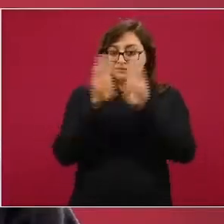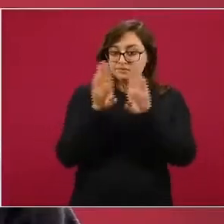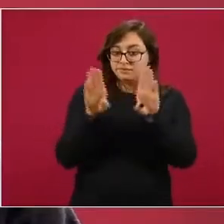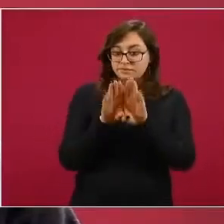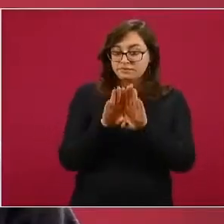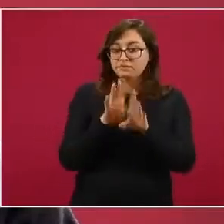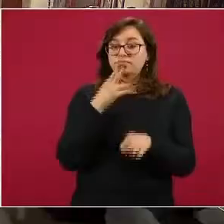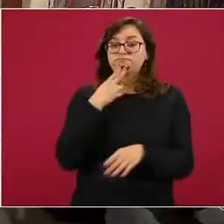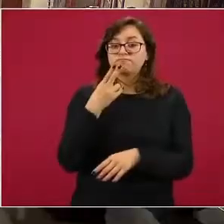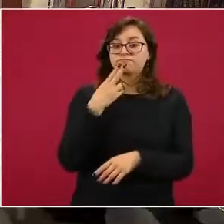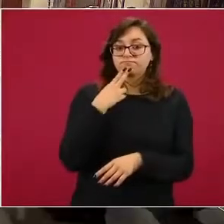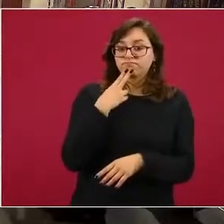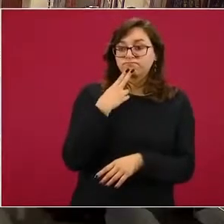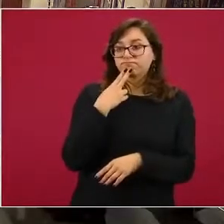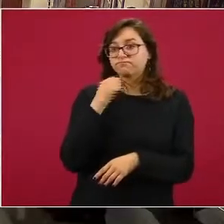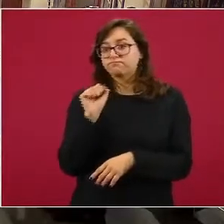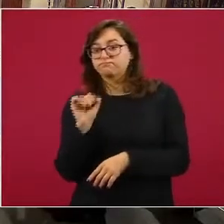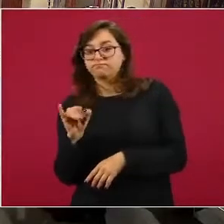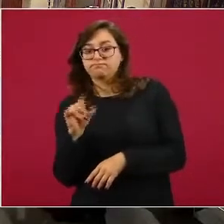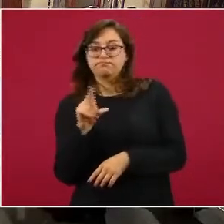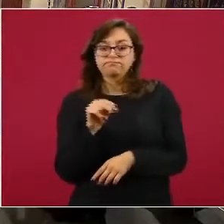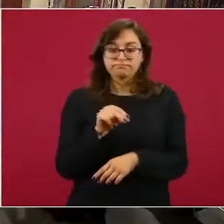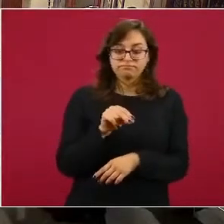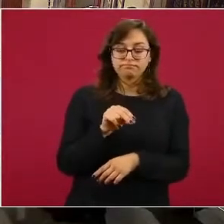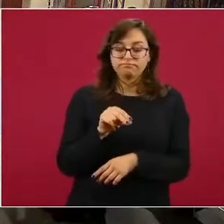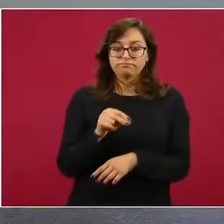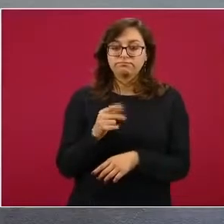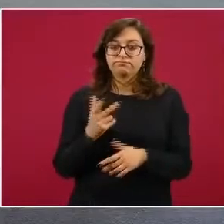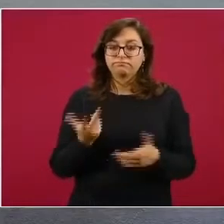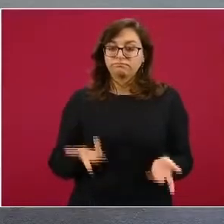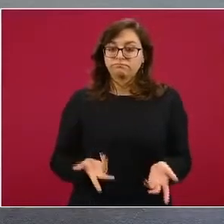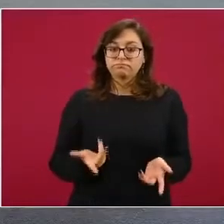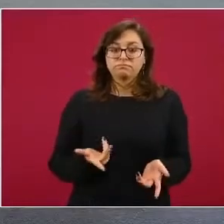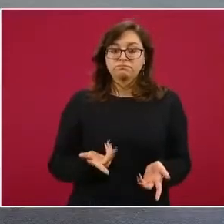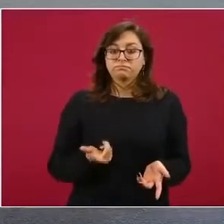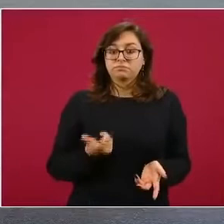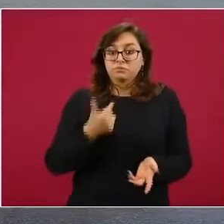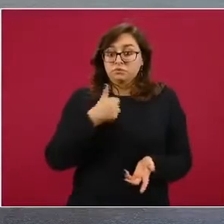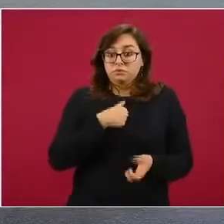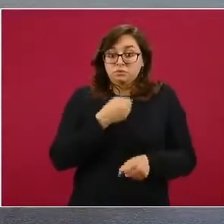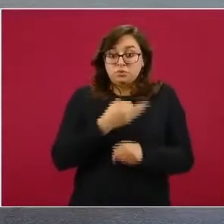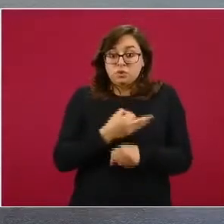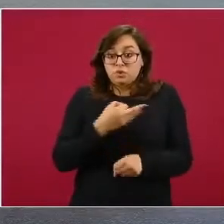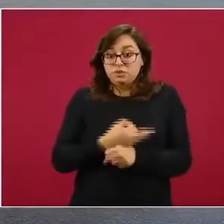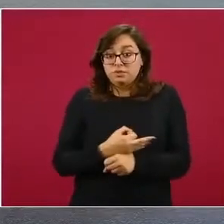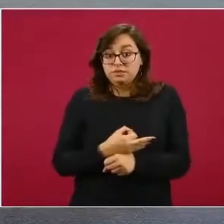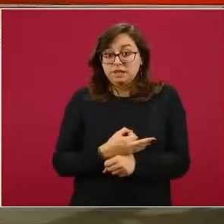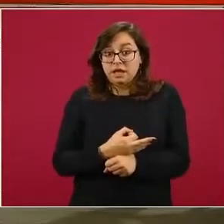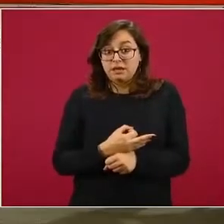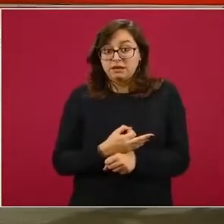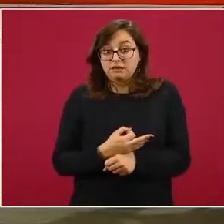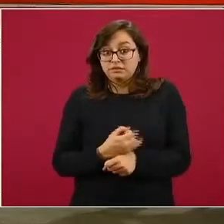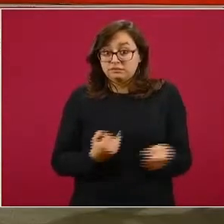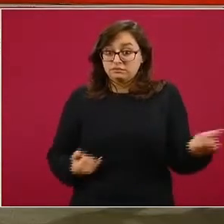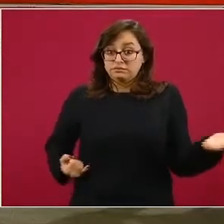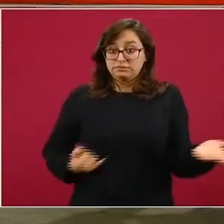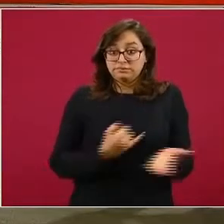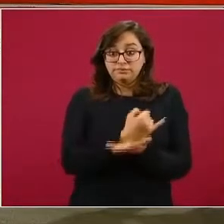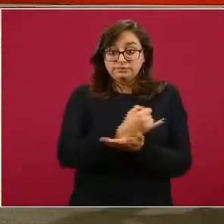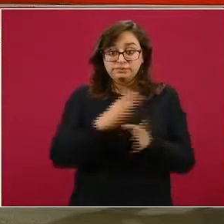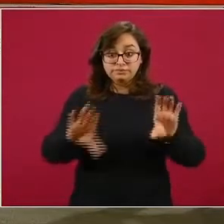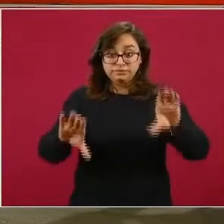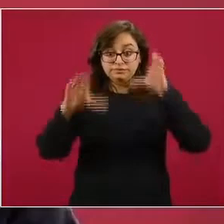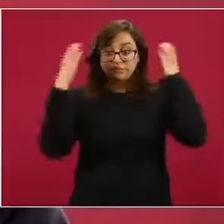productos, sin establecer un juicio de valor basado exclusivamente en la información que amablemente